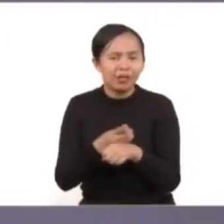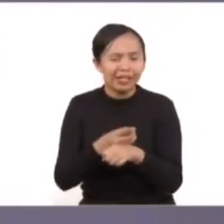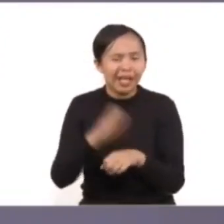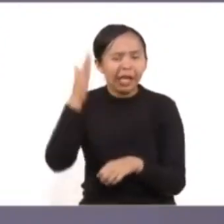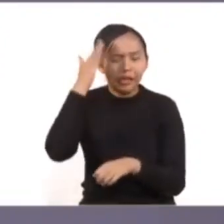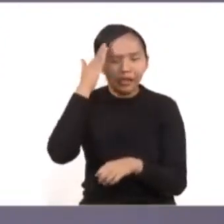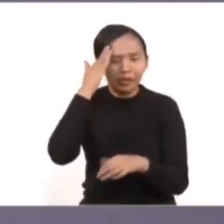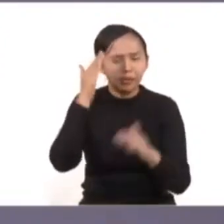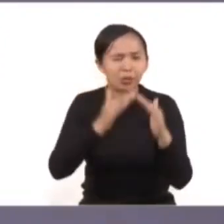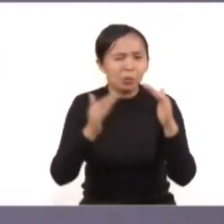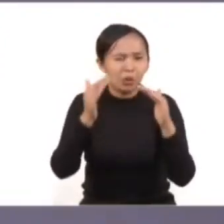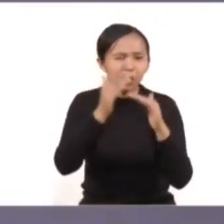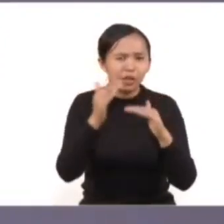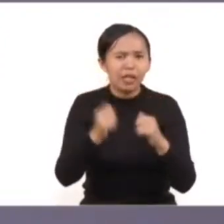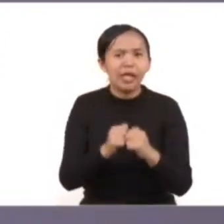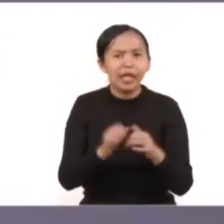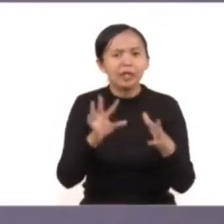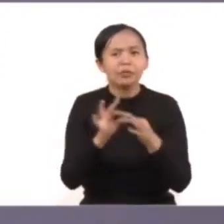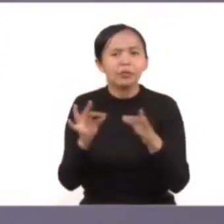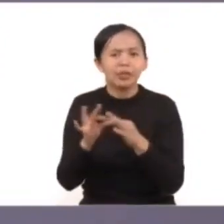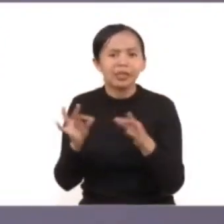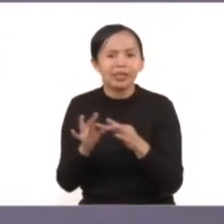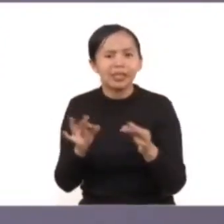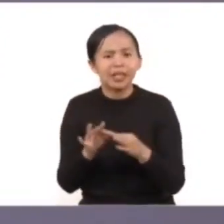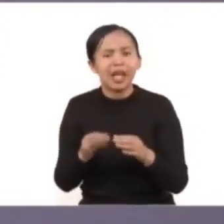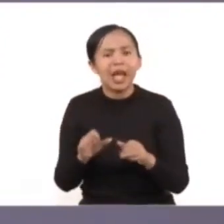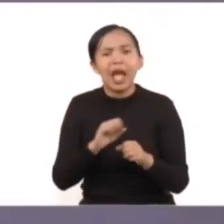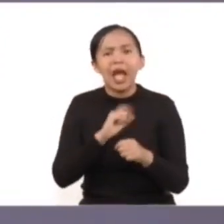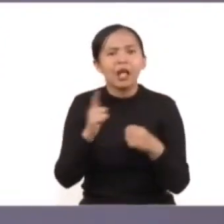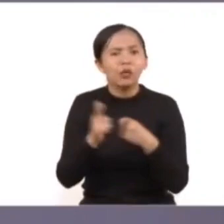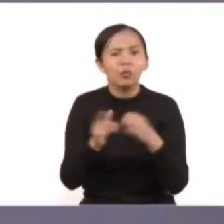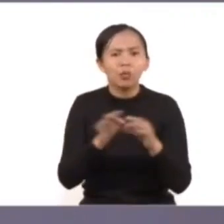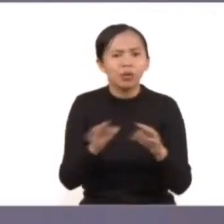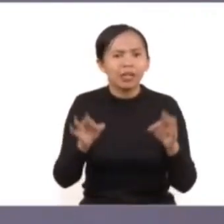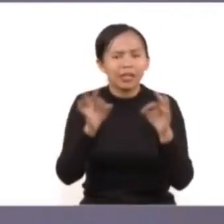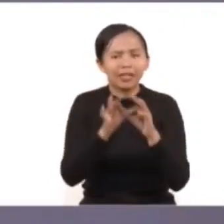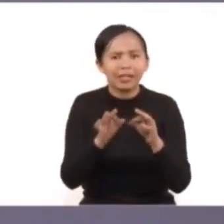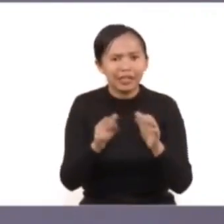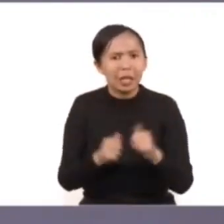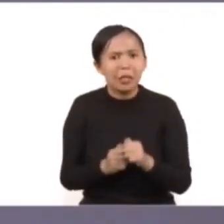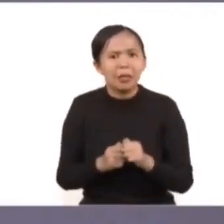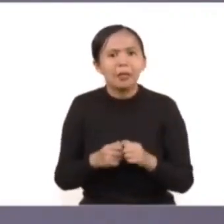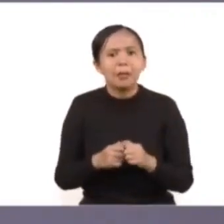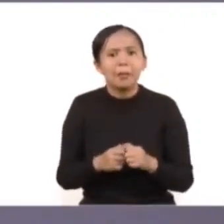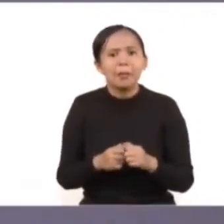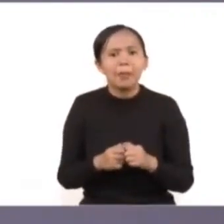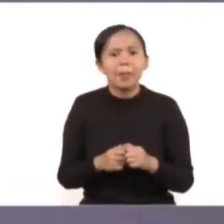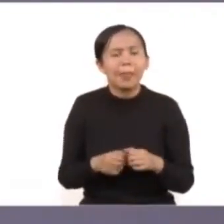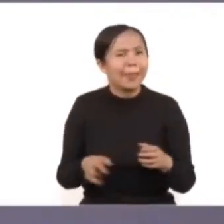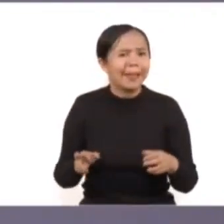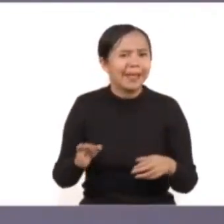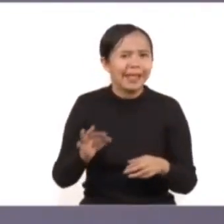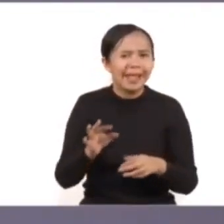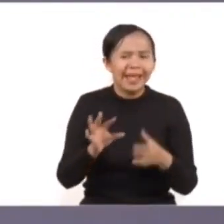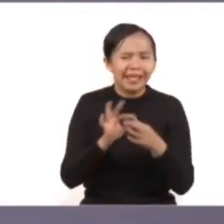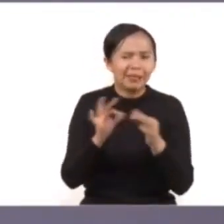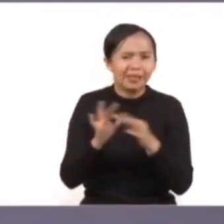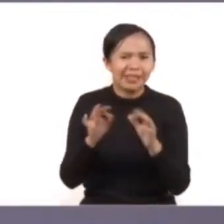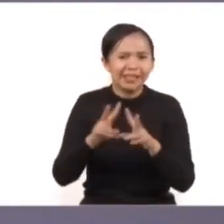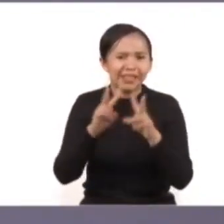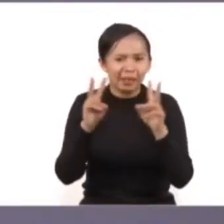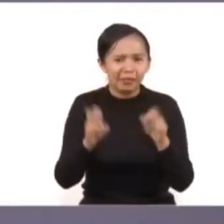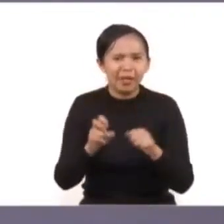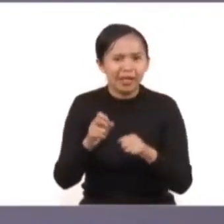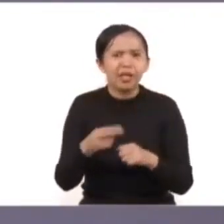liderazgo y de compartir un mensaje que debe ser sencillo y al mismo tiempo comprender en su sencillez la complejidad respecto de un fenómeno